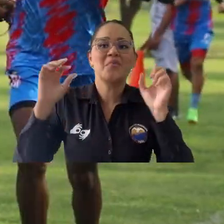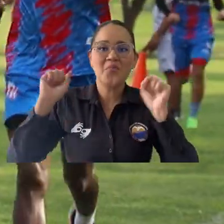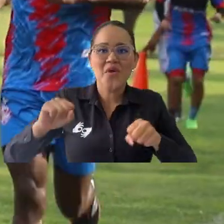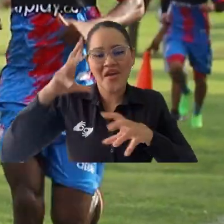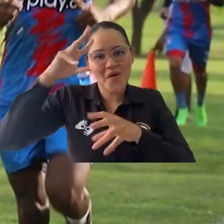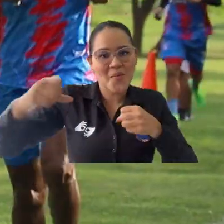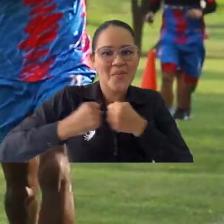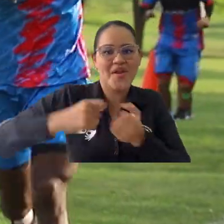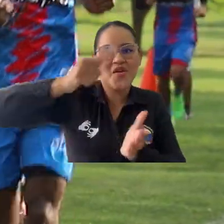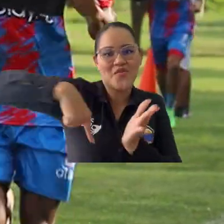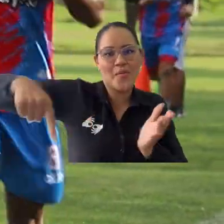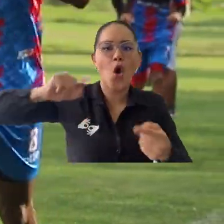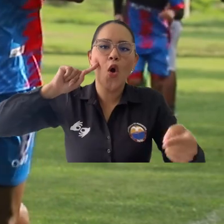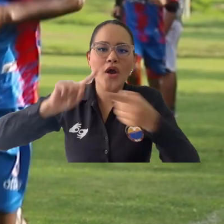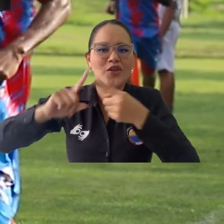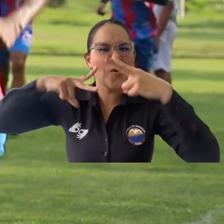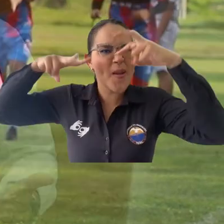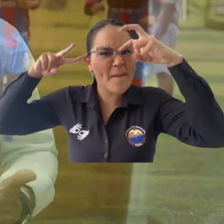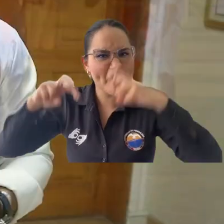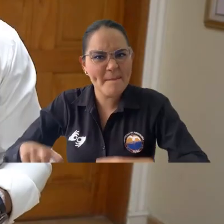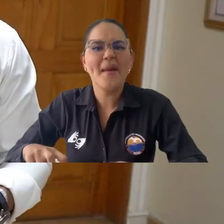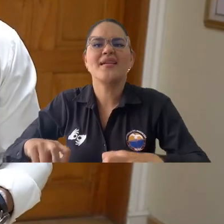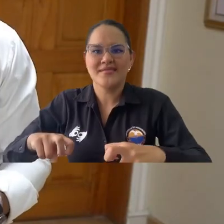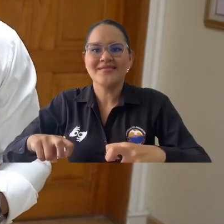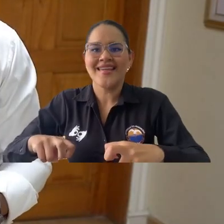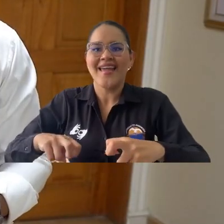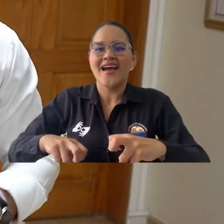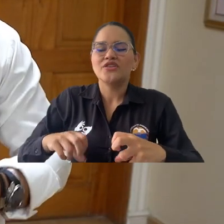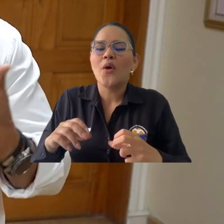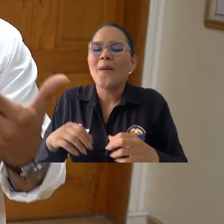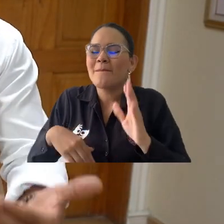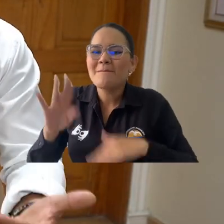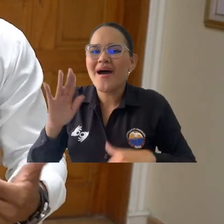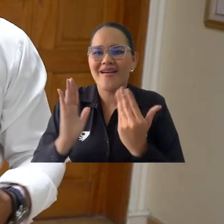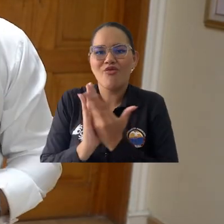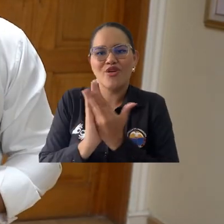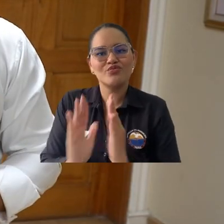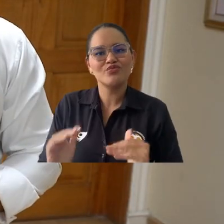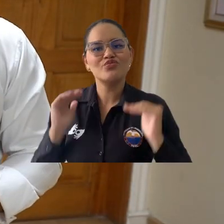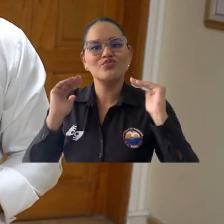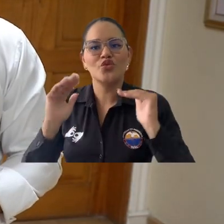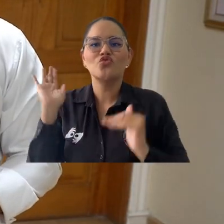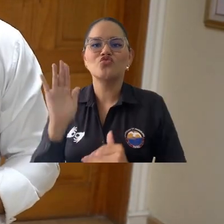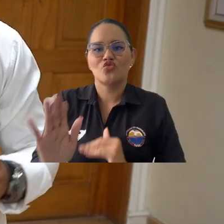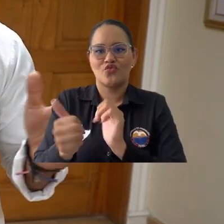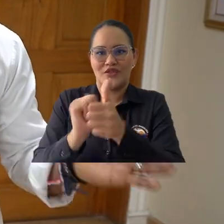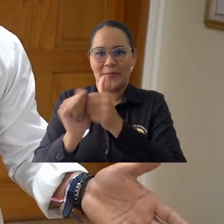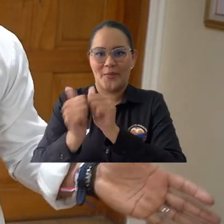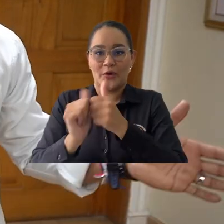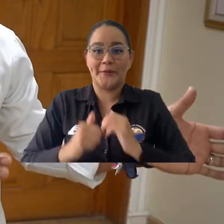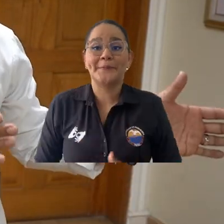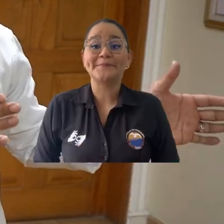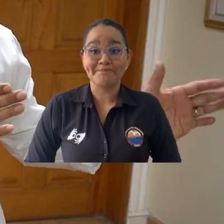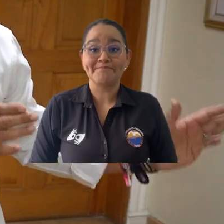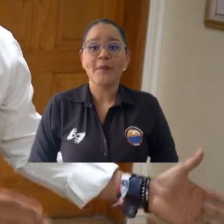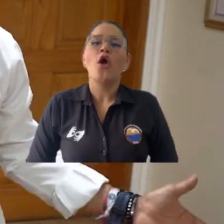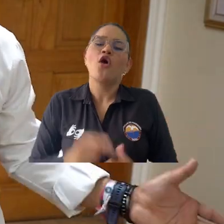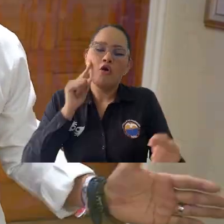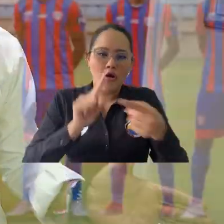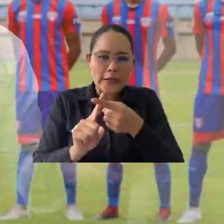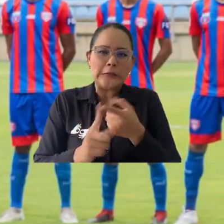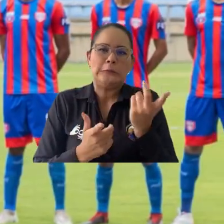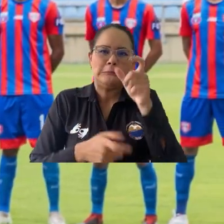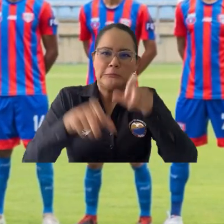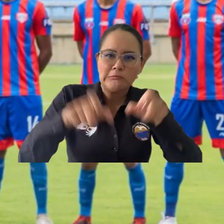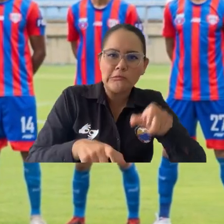superior y la investigación en favor del deporte. Entre otras cosas trabajar por la formación de los deportistas, tanto de las